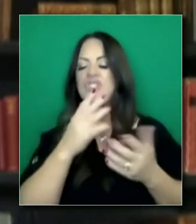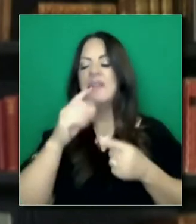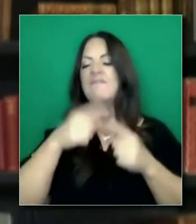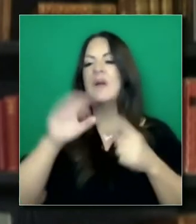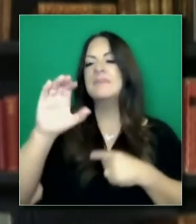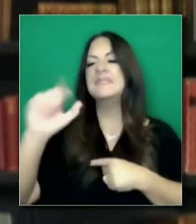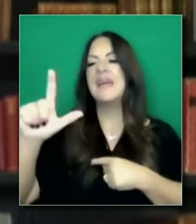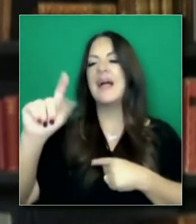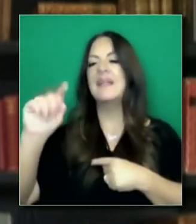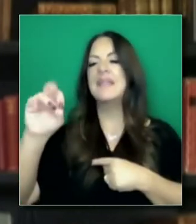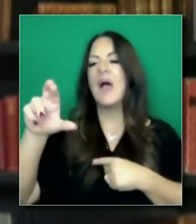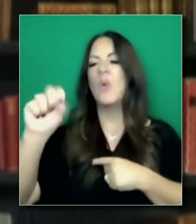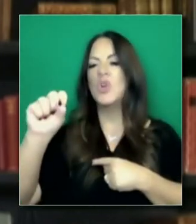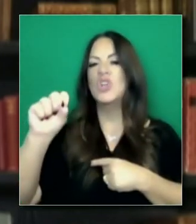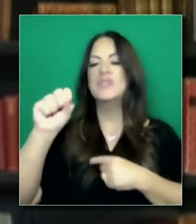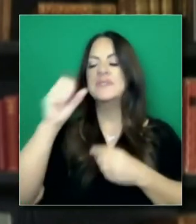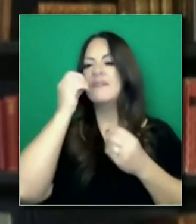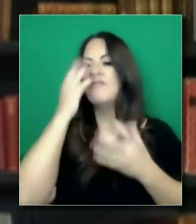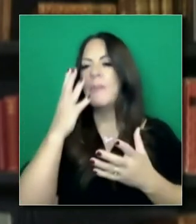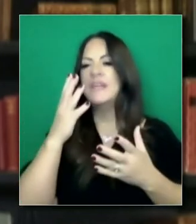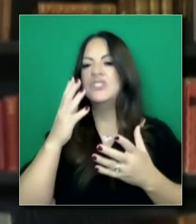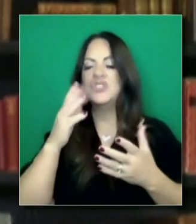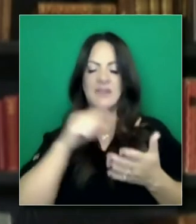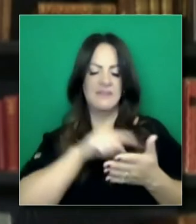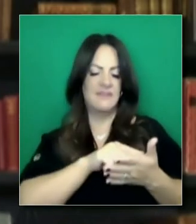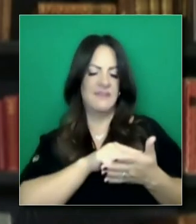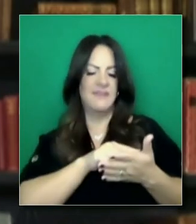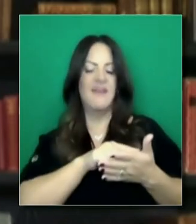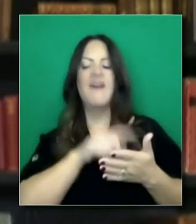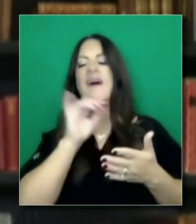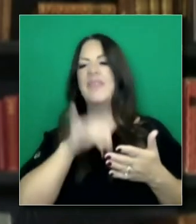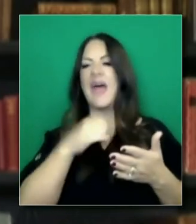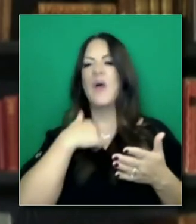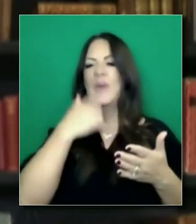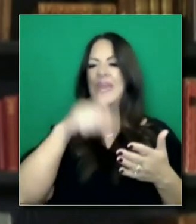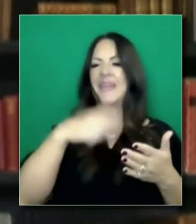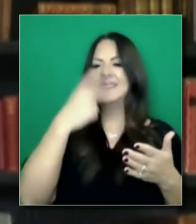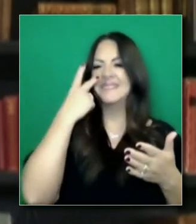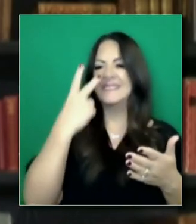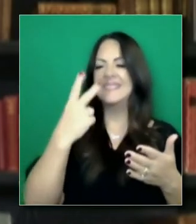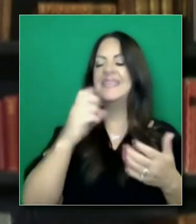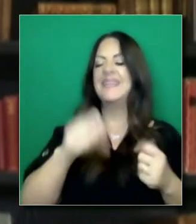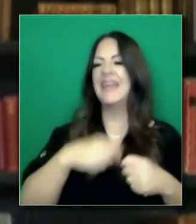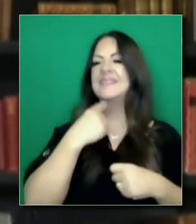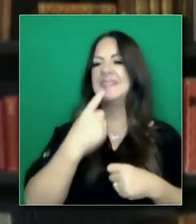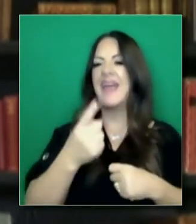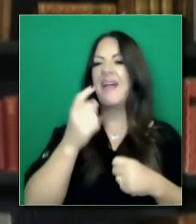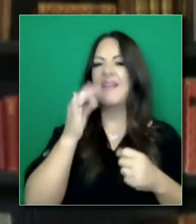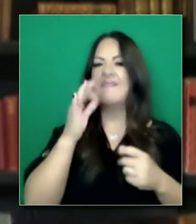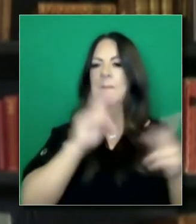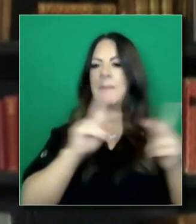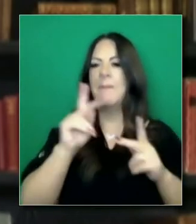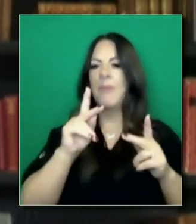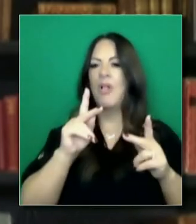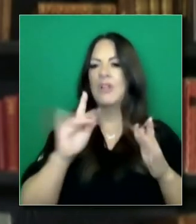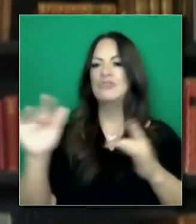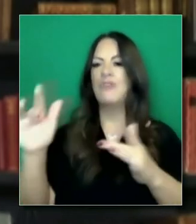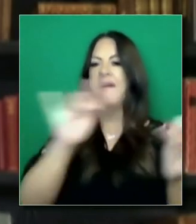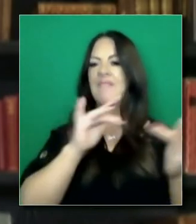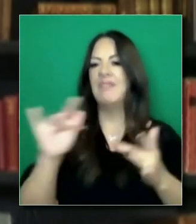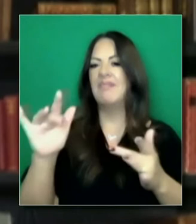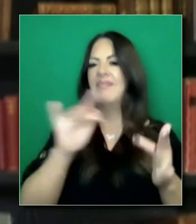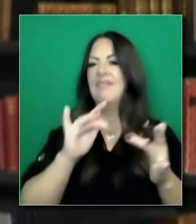que nos da una impresión del movimiento que ha habido en el Estado y se lo enviaremos, pero simplemente